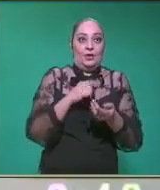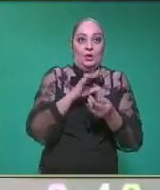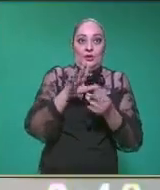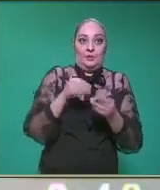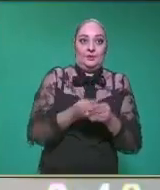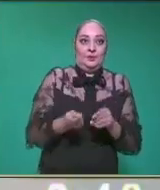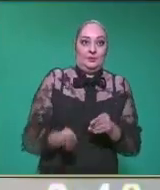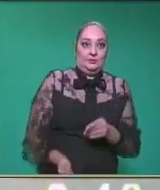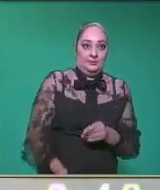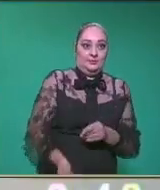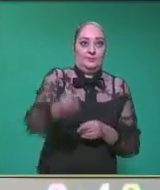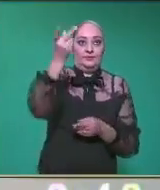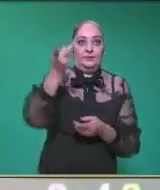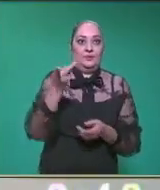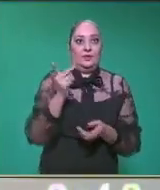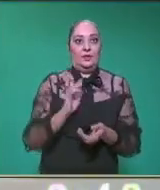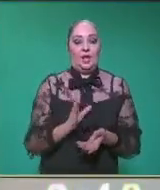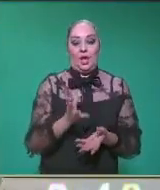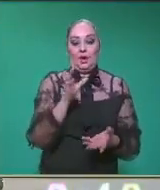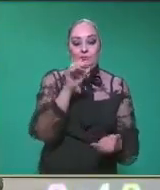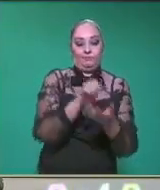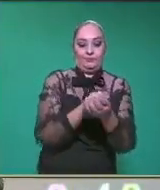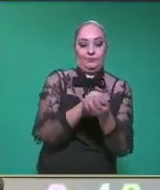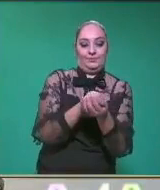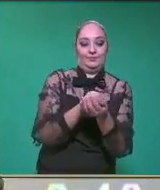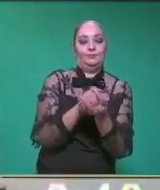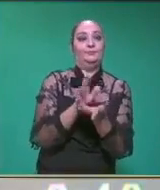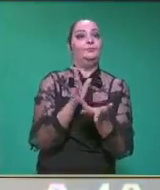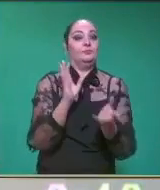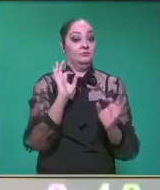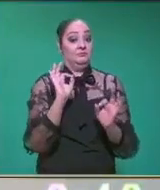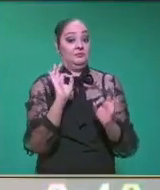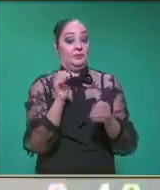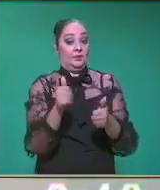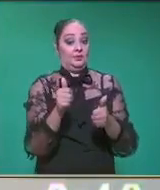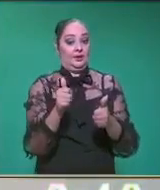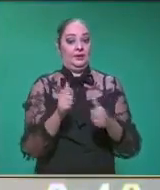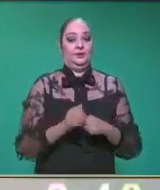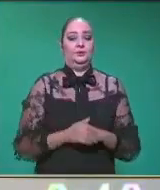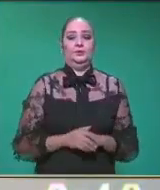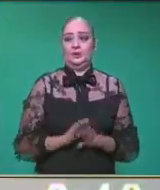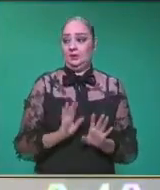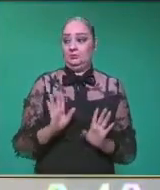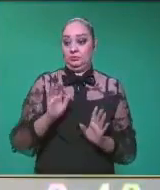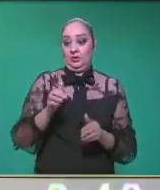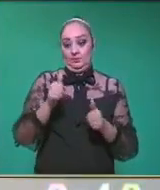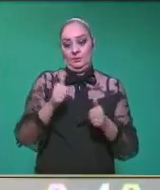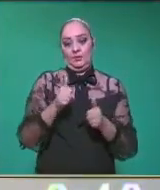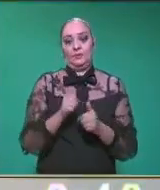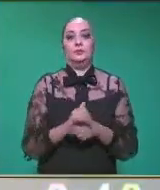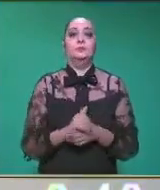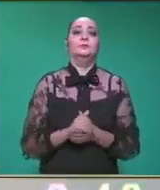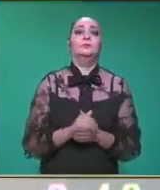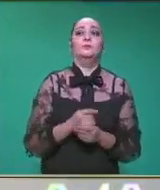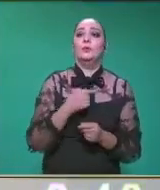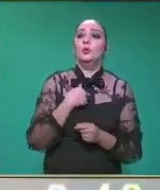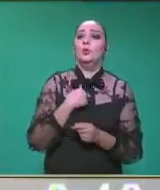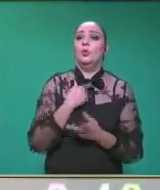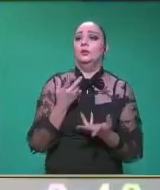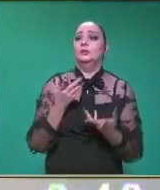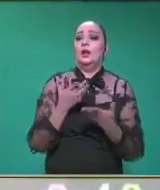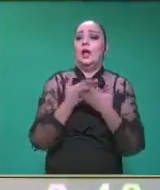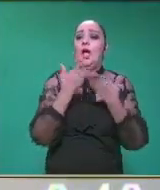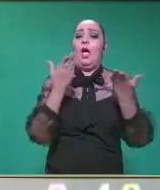Y una vez más lo vuelvo a lanzar. Ok. Muy bien, excelente, profe. Me salió a la primera. A ver, lo voy a intentar yo ahora, ¿ok?